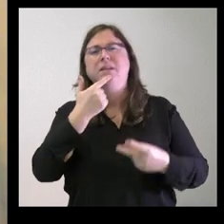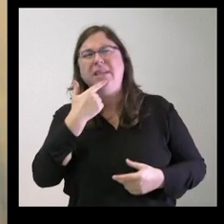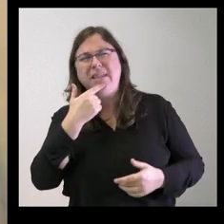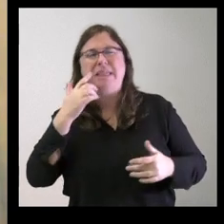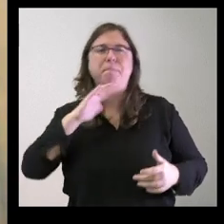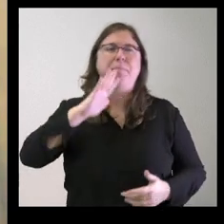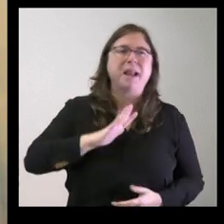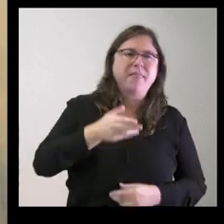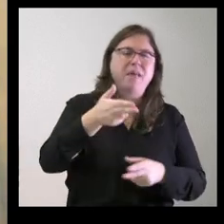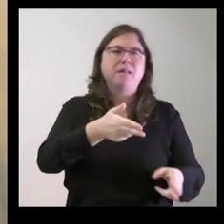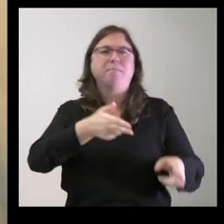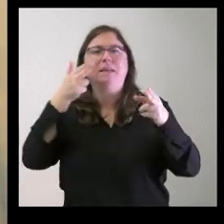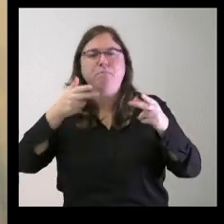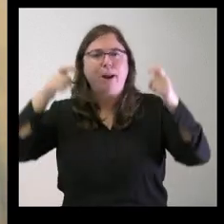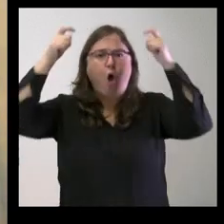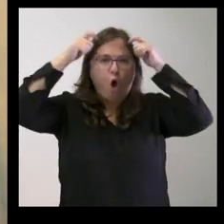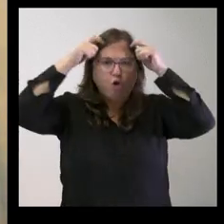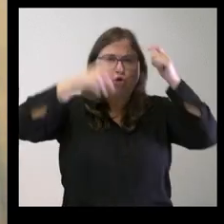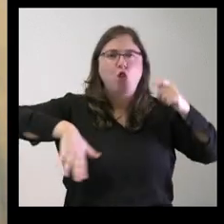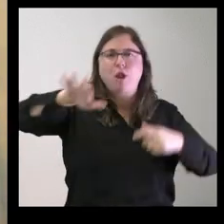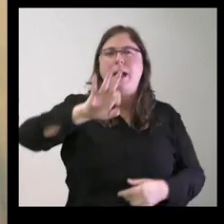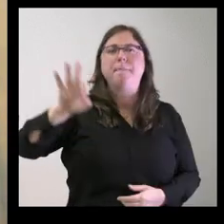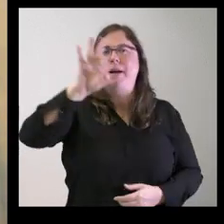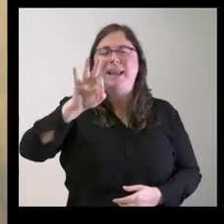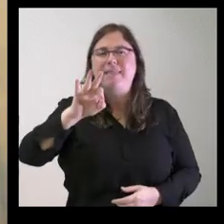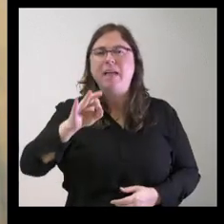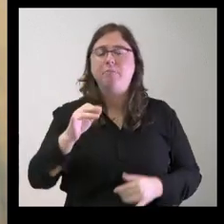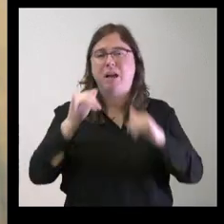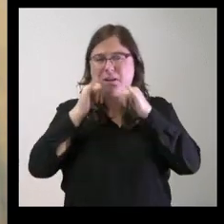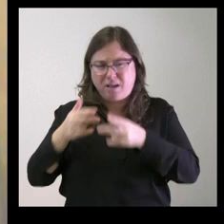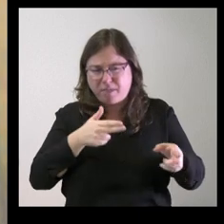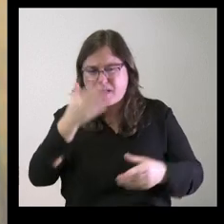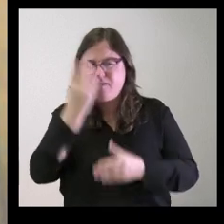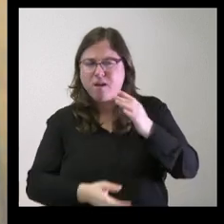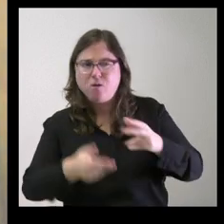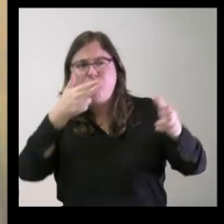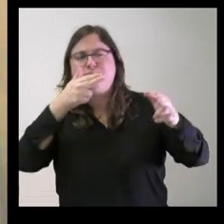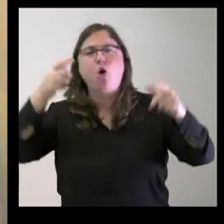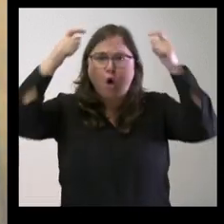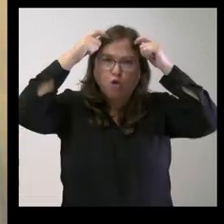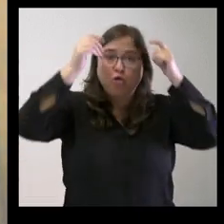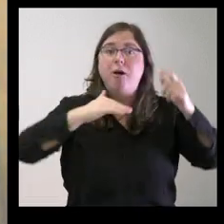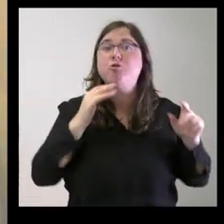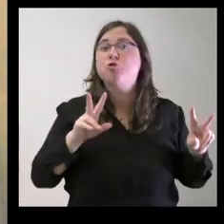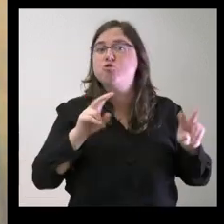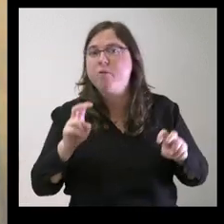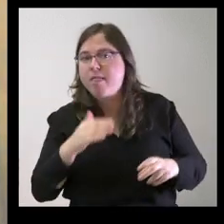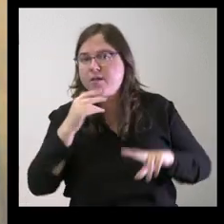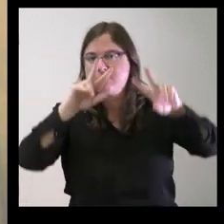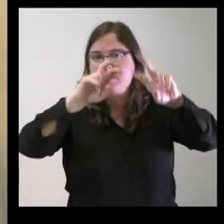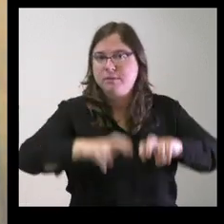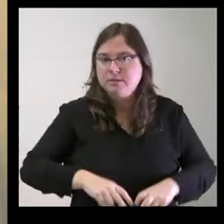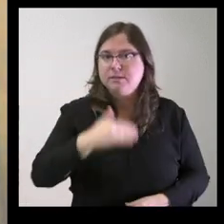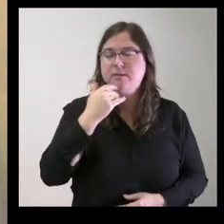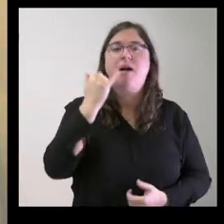en una cacería de jabalí en la montaña palentina querría saber si hay alguna novedad si se sabe algo de las investigaciones de si